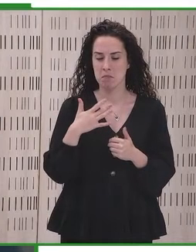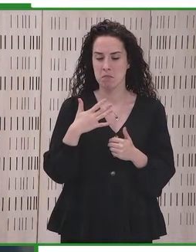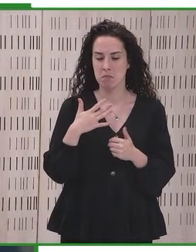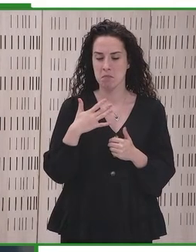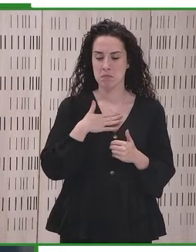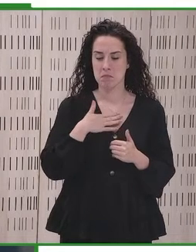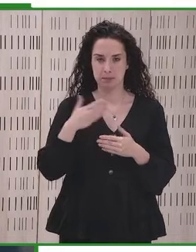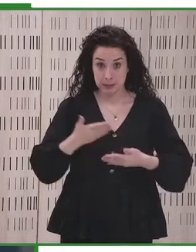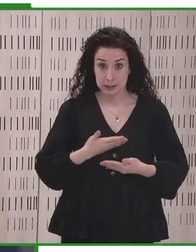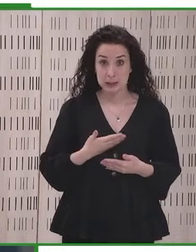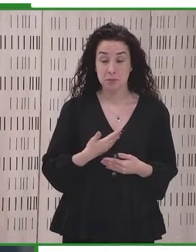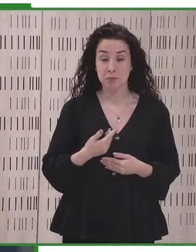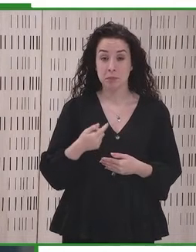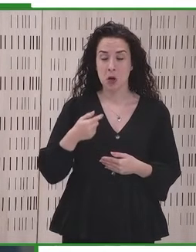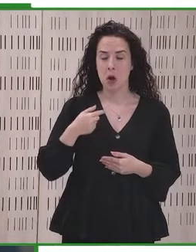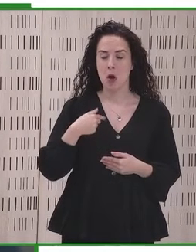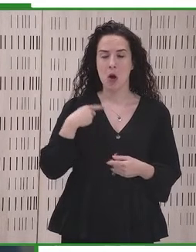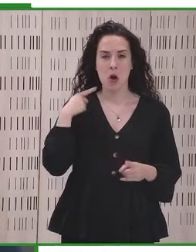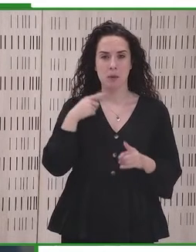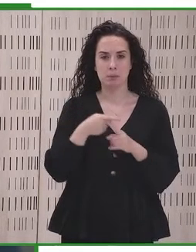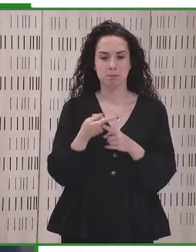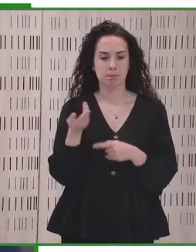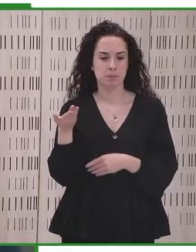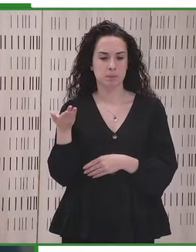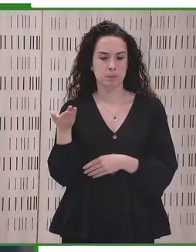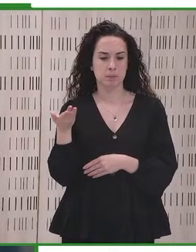Muchas gracias. Muchas gracias.